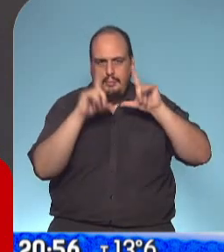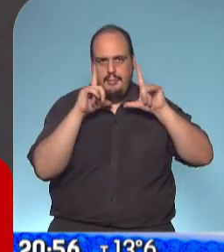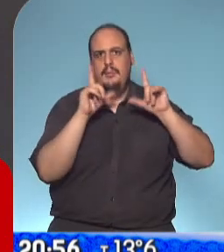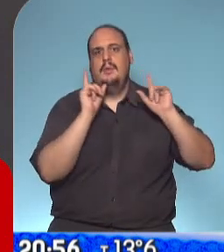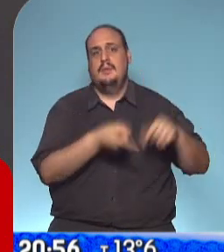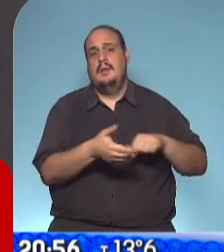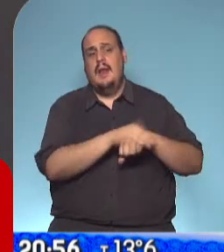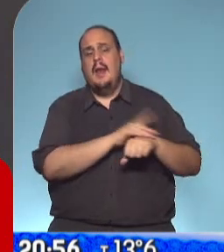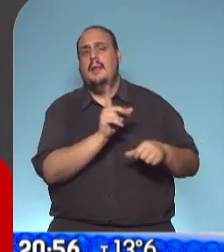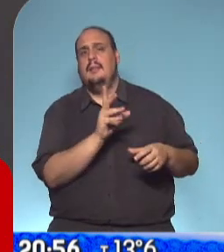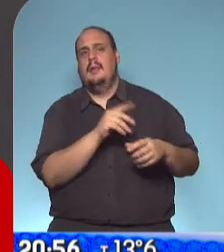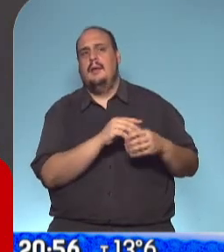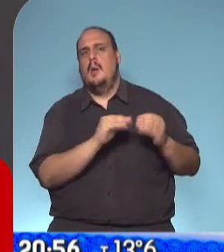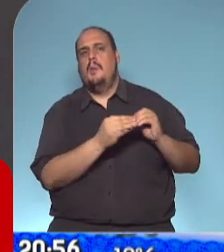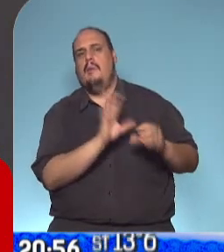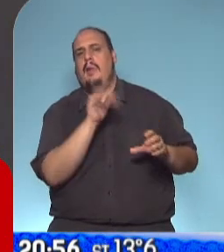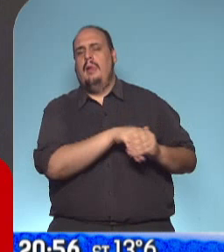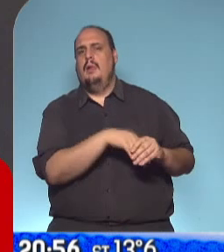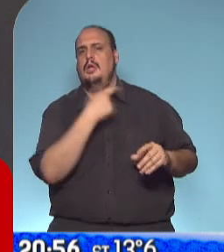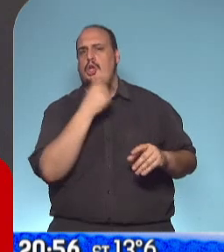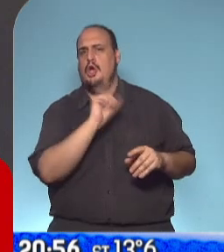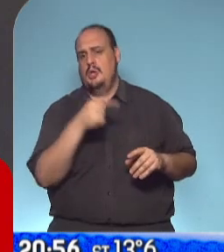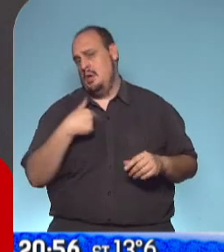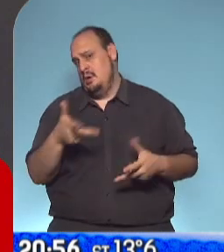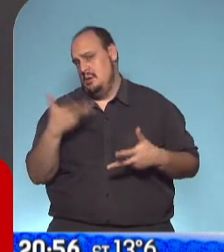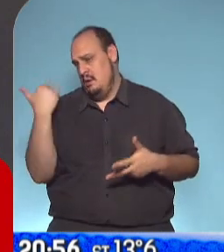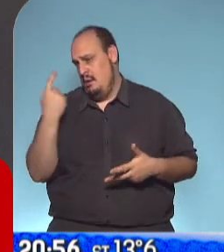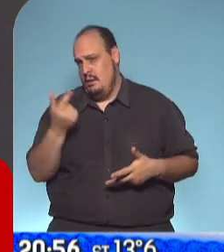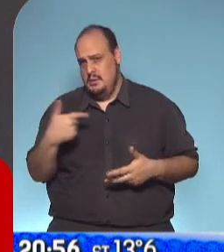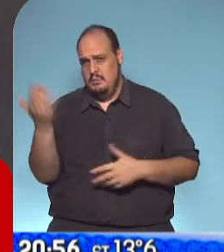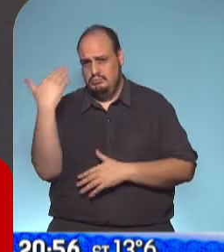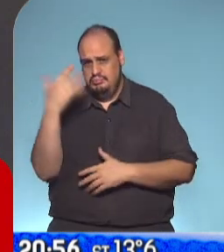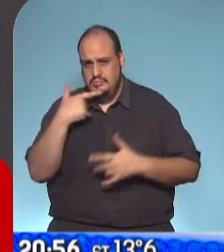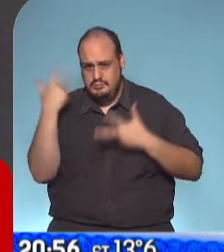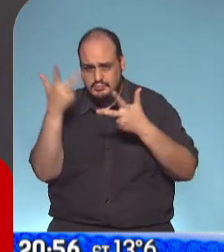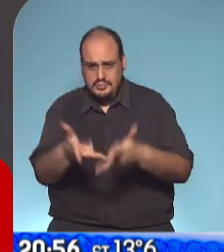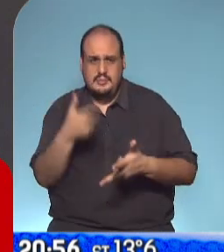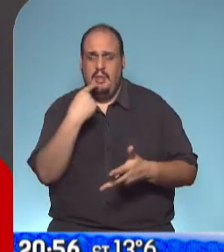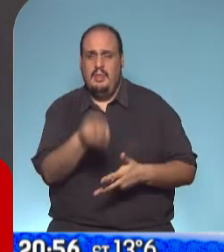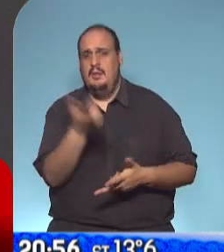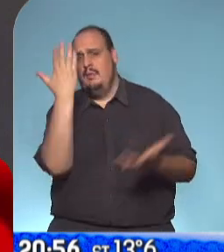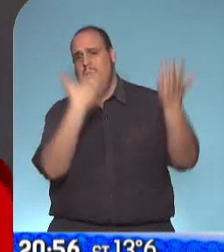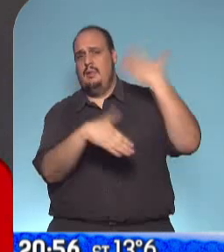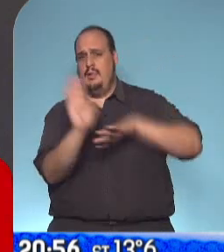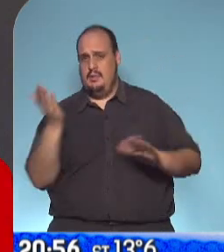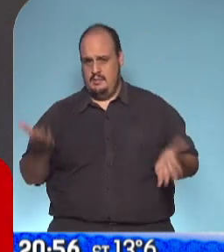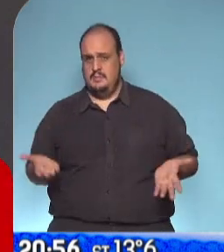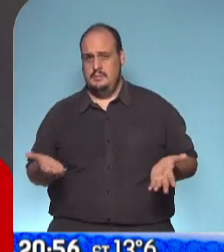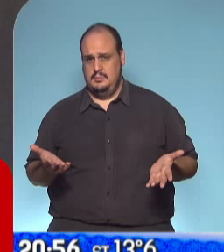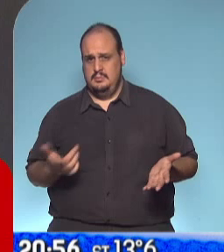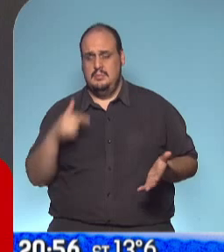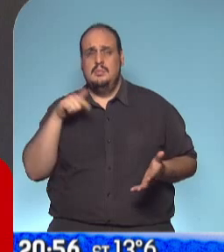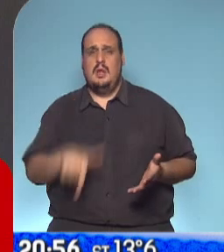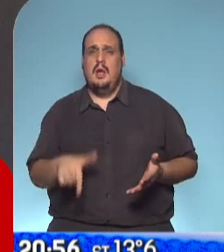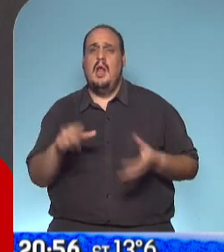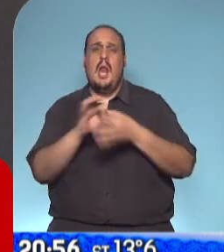Larreta que no quiere meterse en ese juego y lo demostró recién cuando trató de salir de la polémica y decir, bueno, acá siempre está